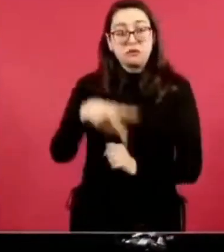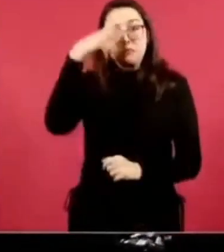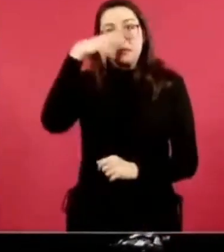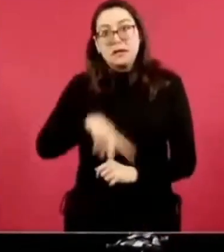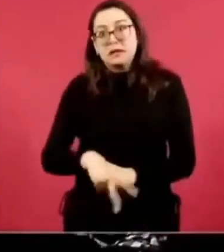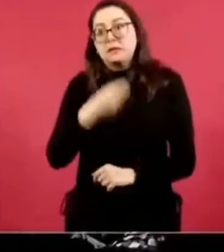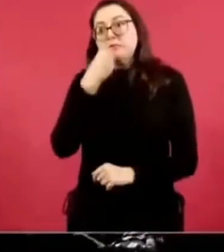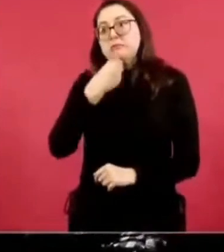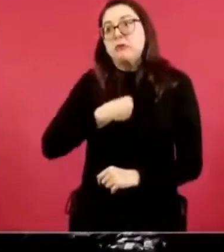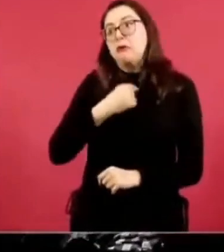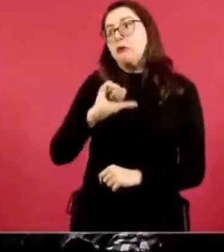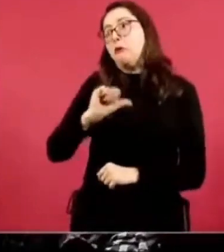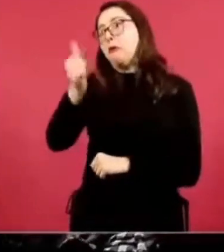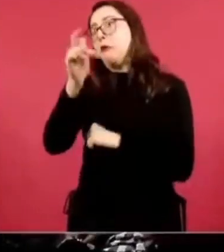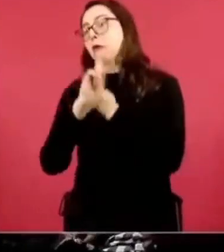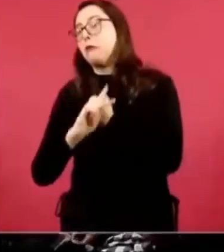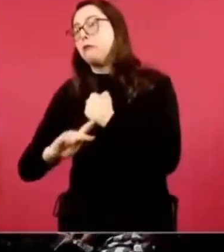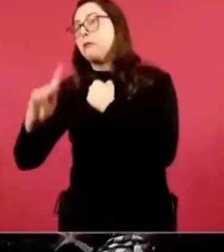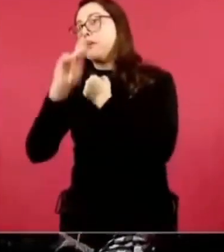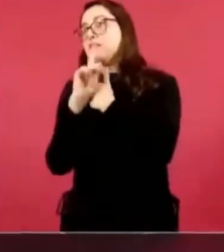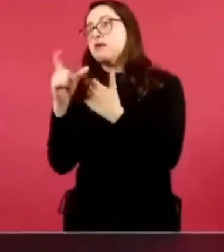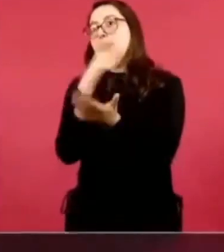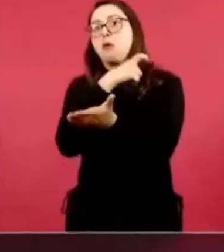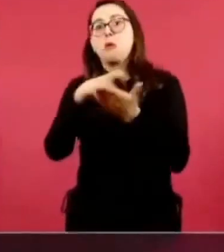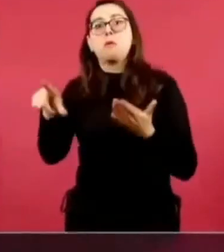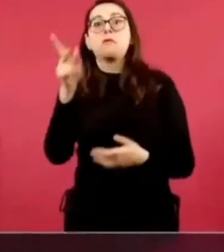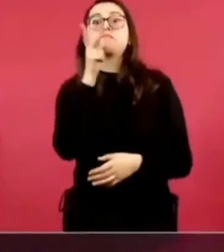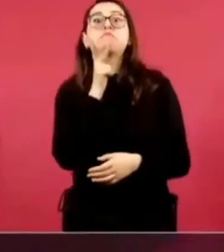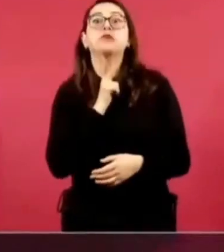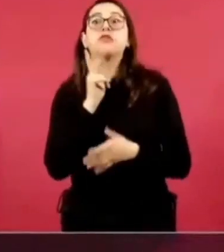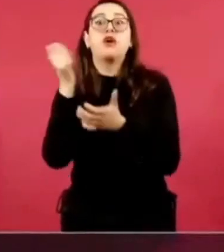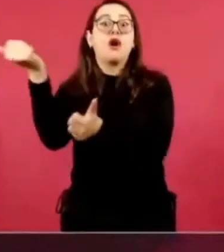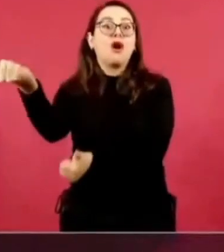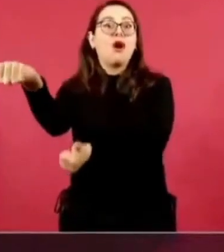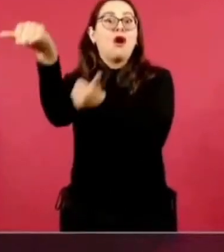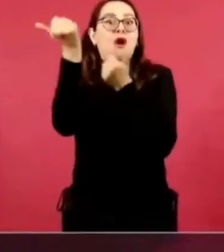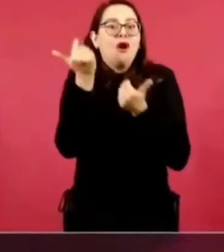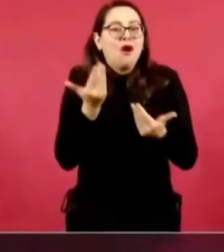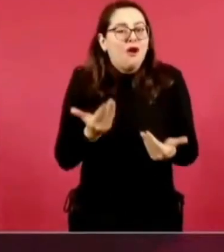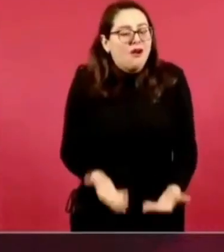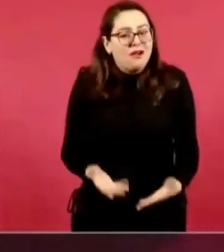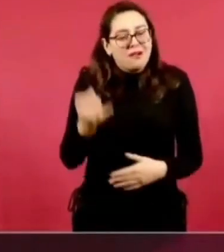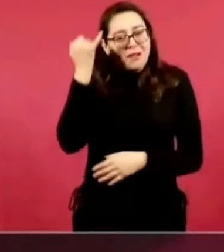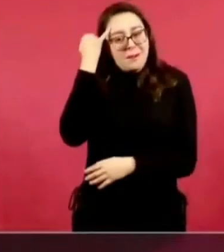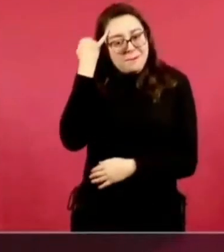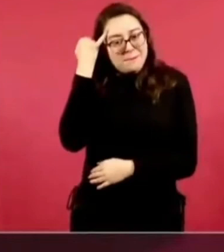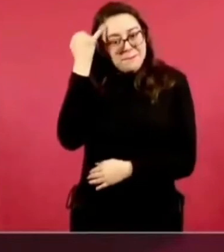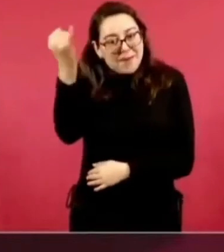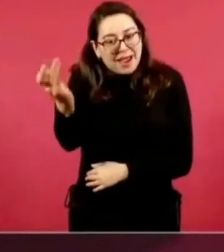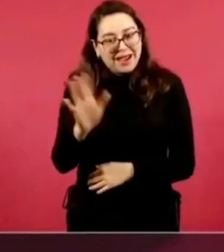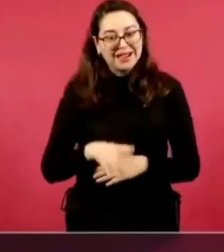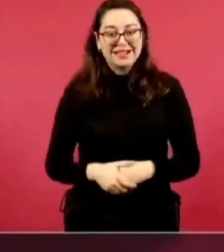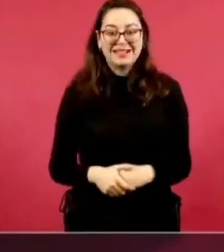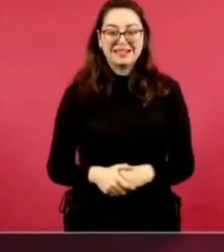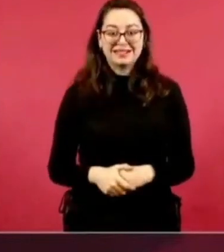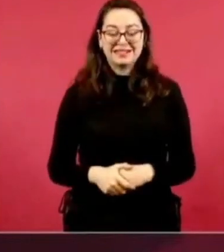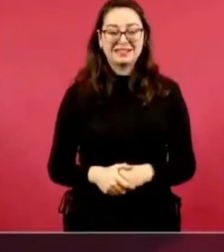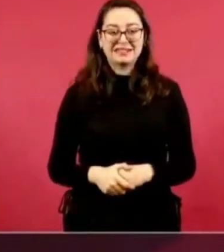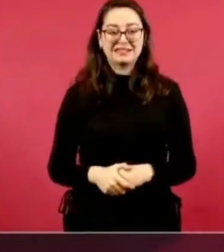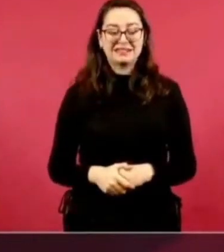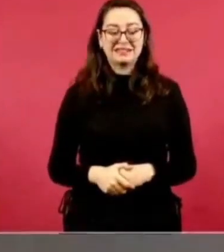estaríamos extrayendo un millón